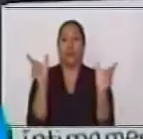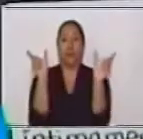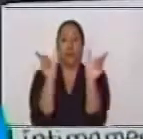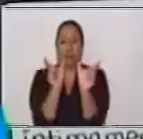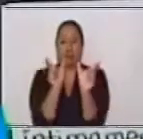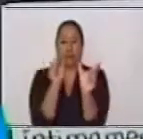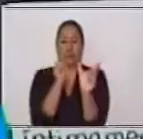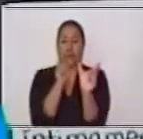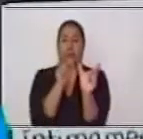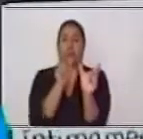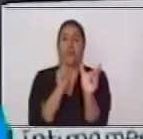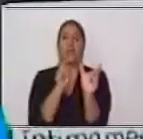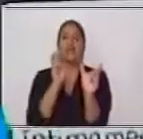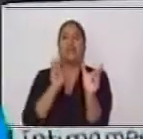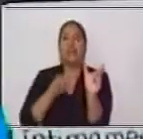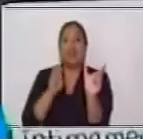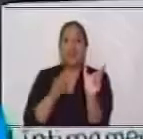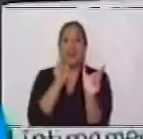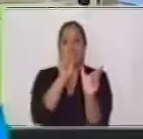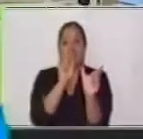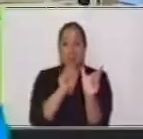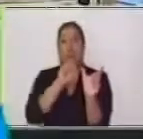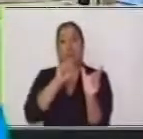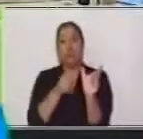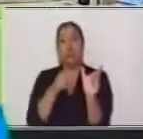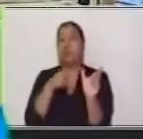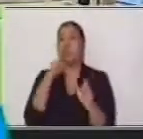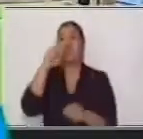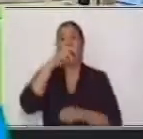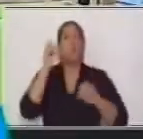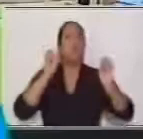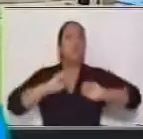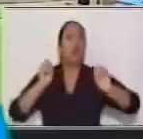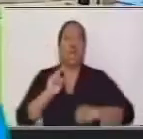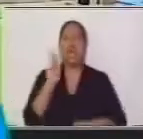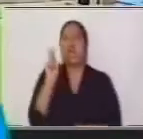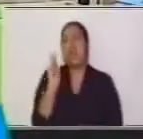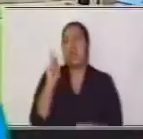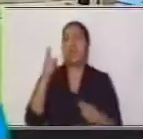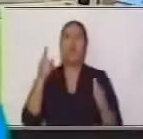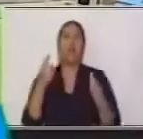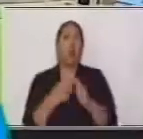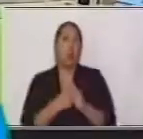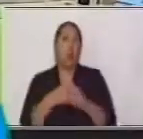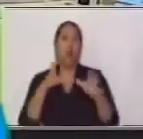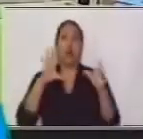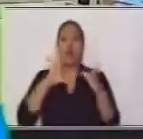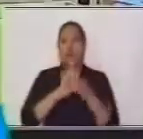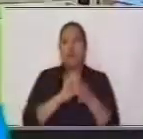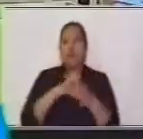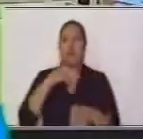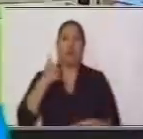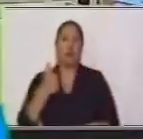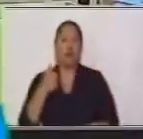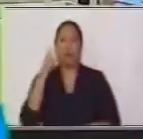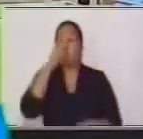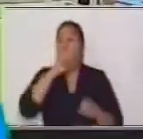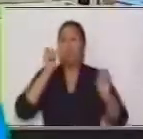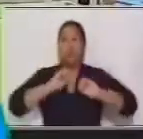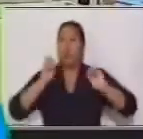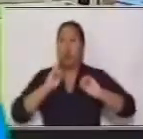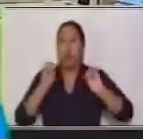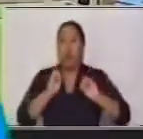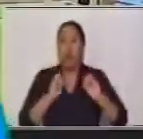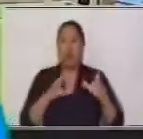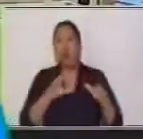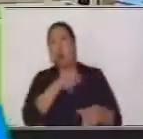signos de puntuación. Aquí no hay nexos de unión, ¿sí? No hay una palabra de enlace como en las compuestas coordinadas,